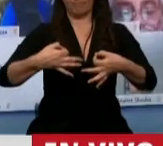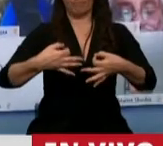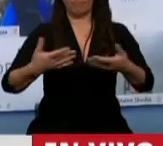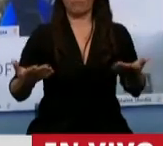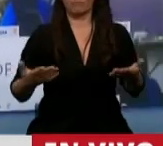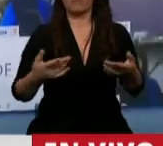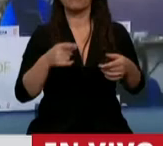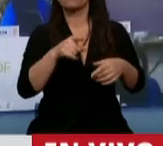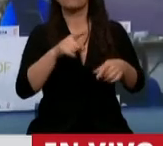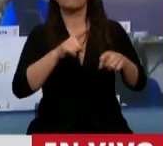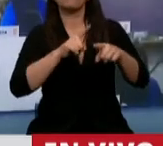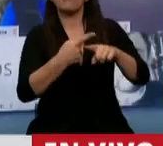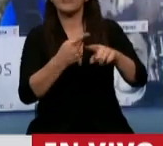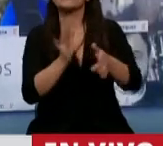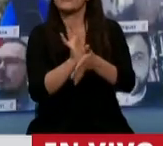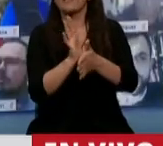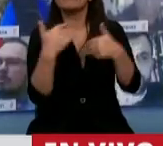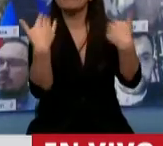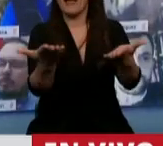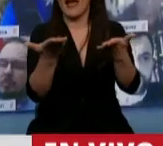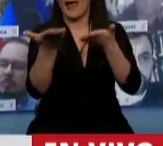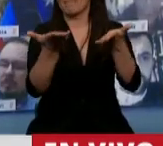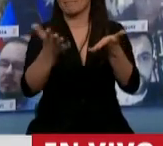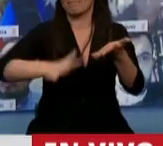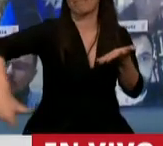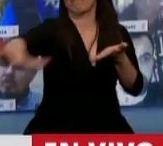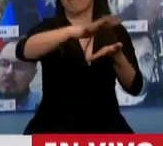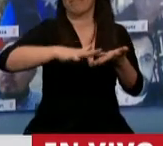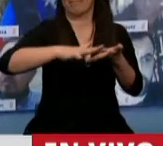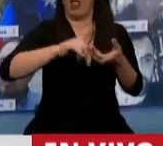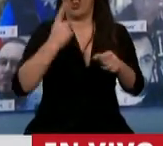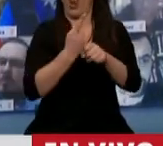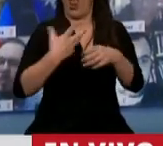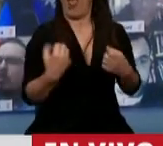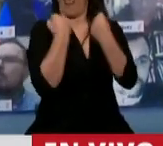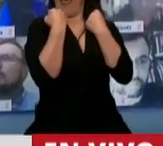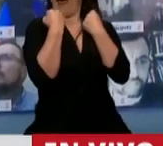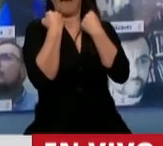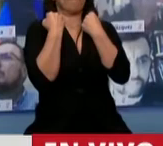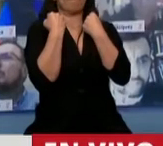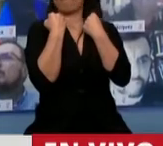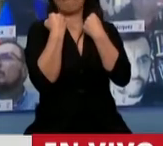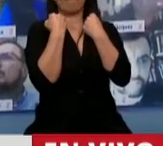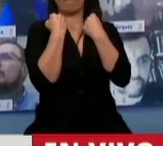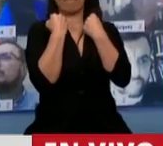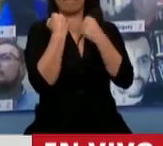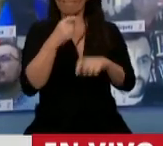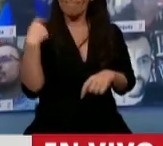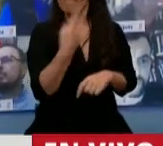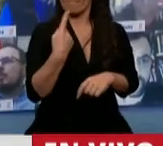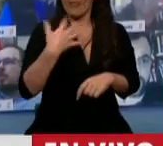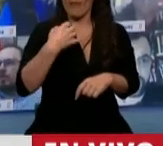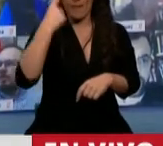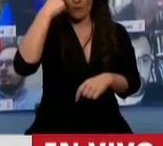servicio, no puedo conciliarlo con conductas mezquinas y que tenemos que tener la madurez y la coherencia